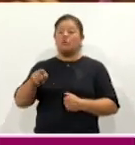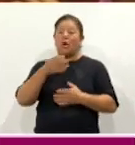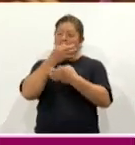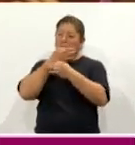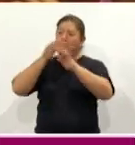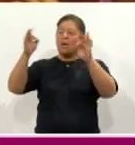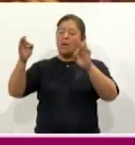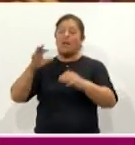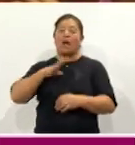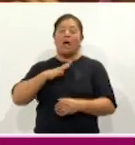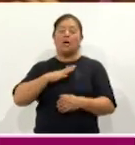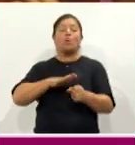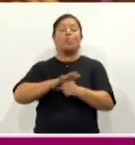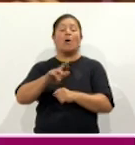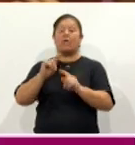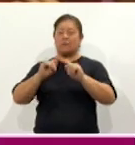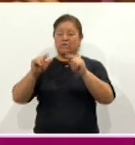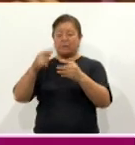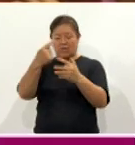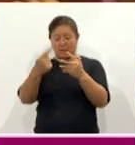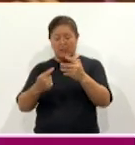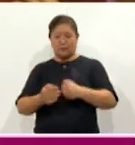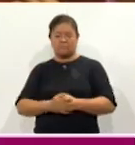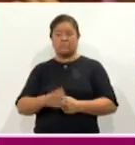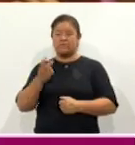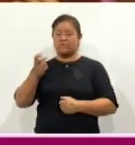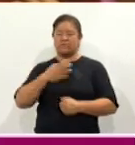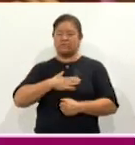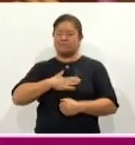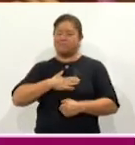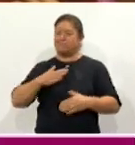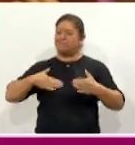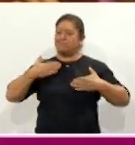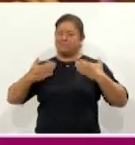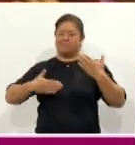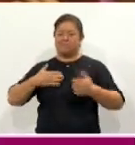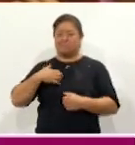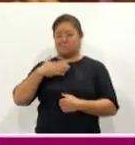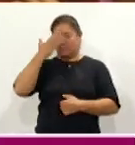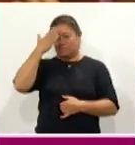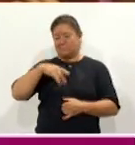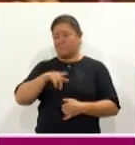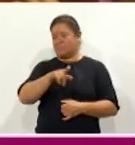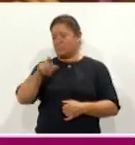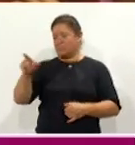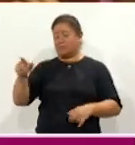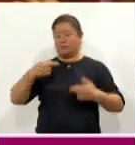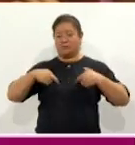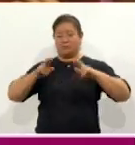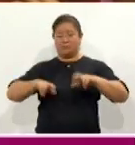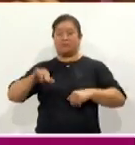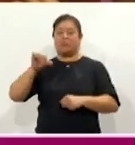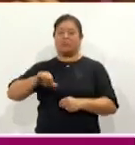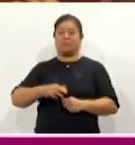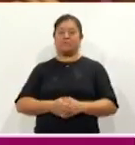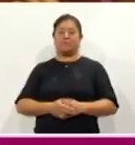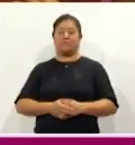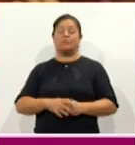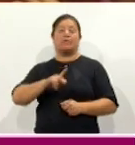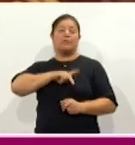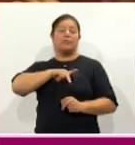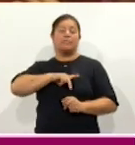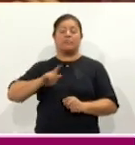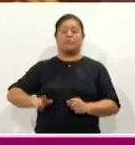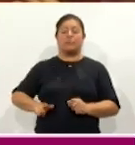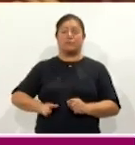gran alegría saber que ustedes hoy van a representarnos y que en mi gobierno